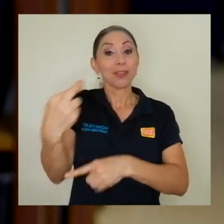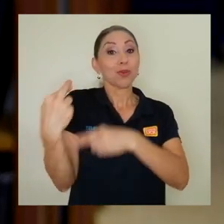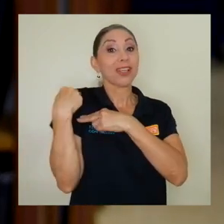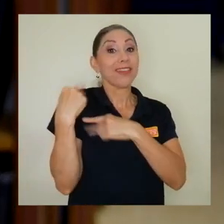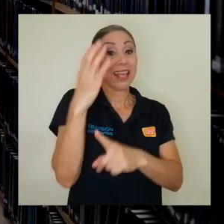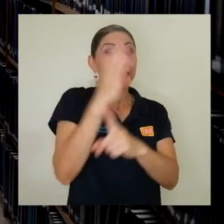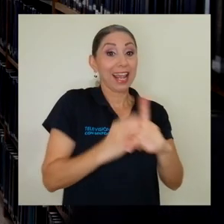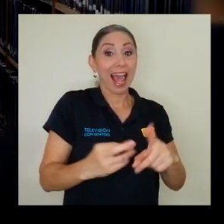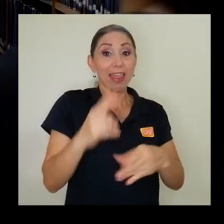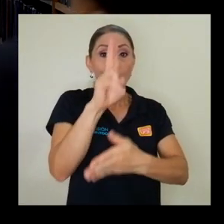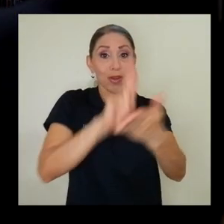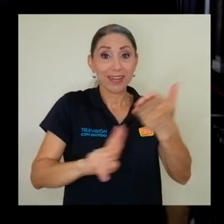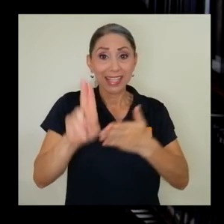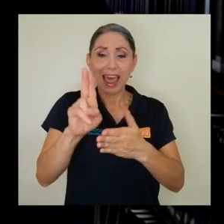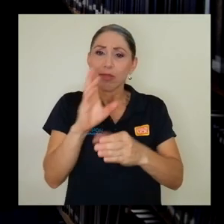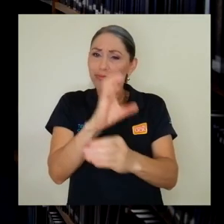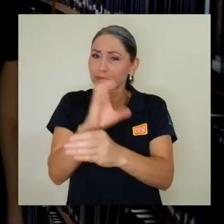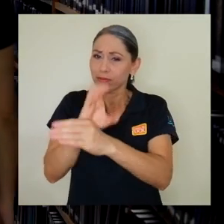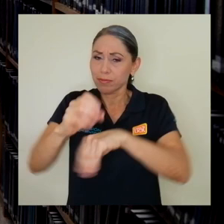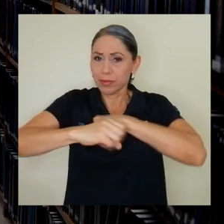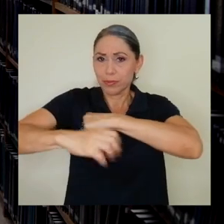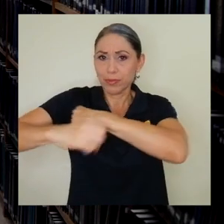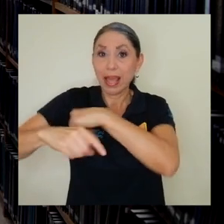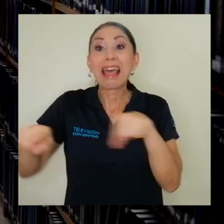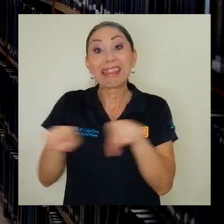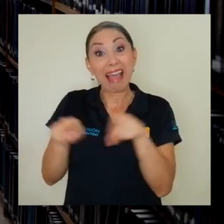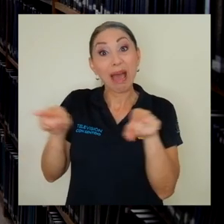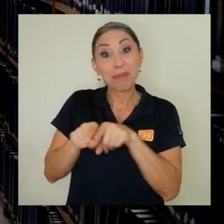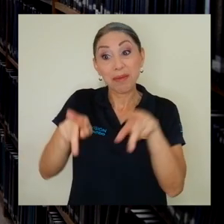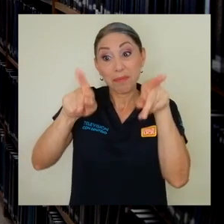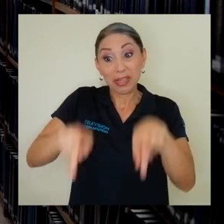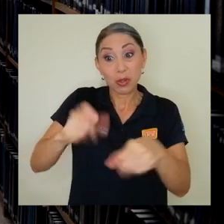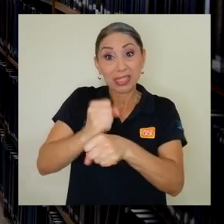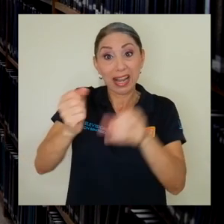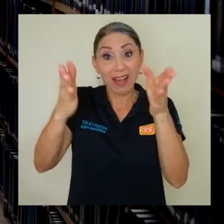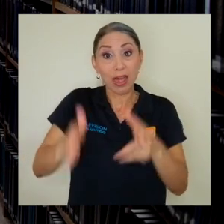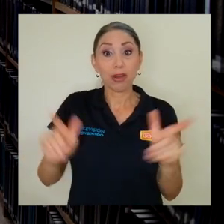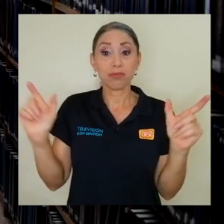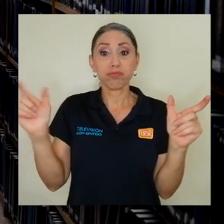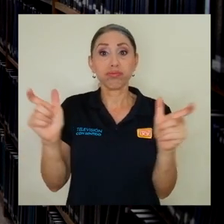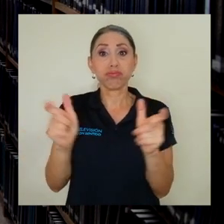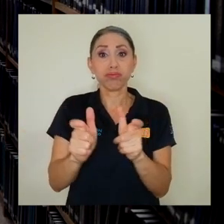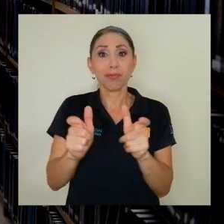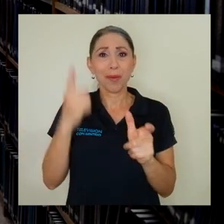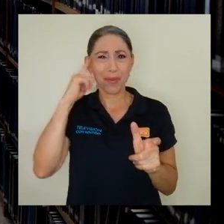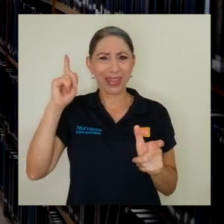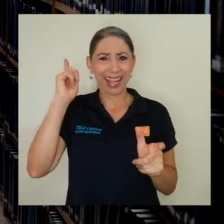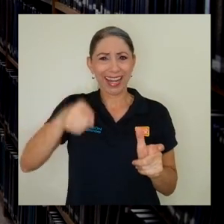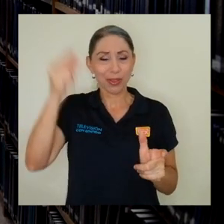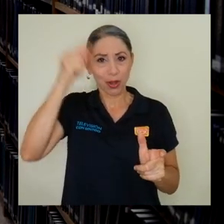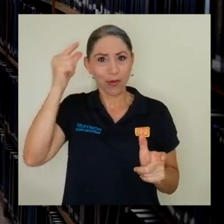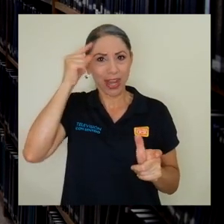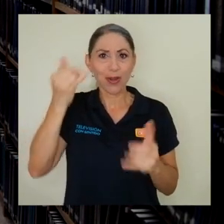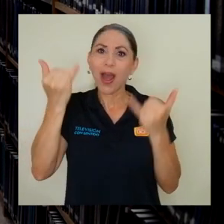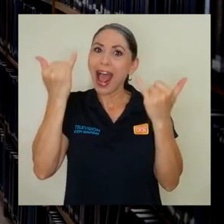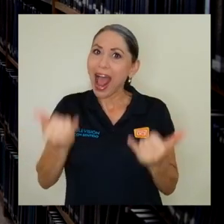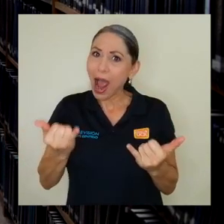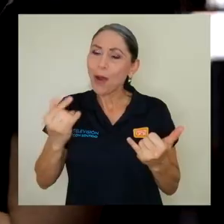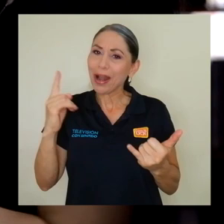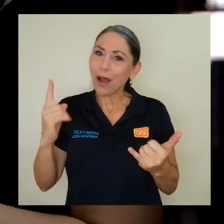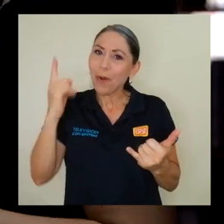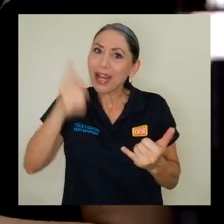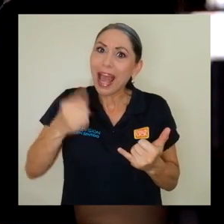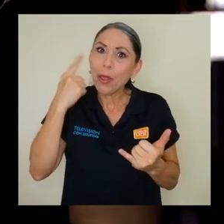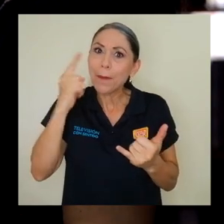divulgación. Además, la reciente disminución del recurso humano por decreto de gobierno ha obligado a priorizar los documentos que se procesan.